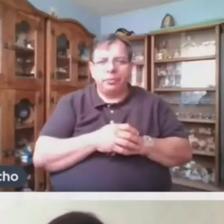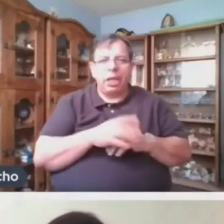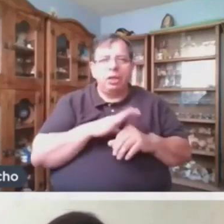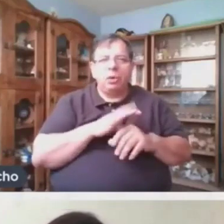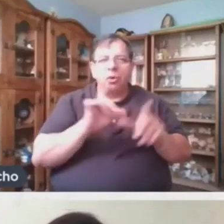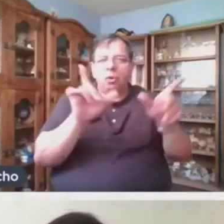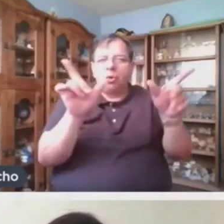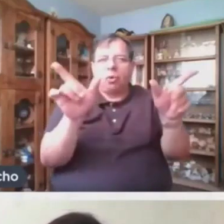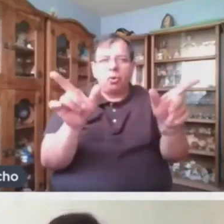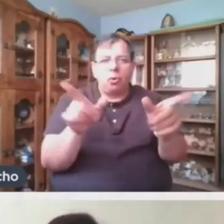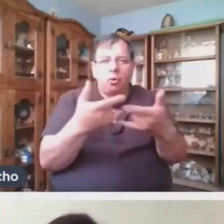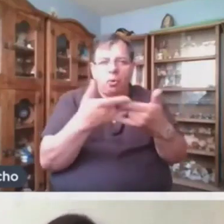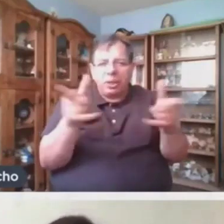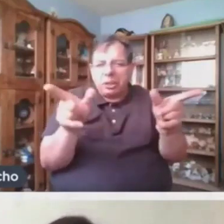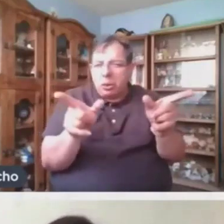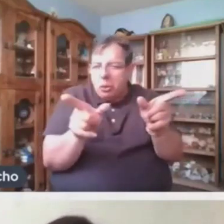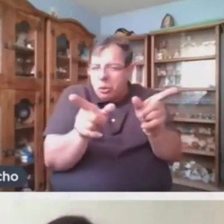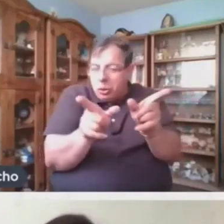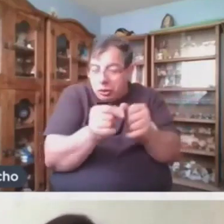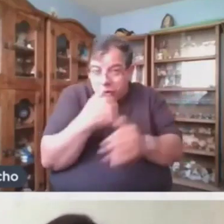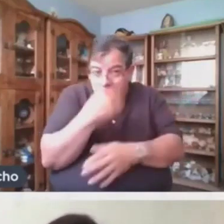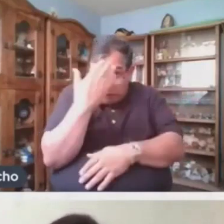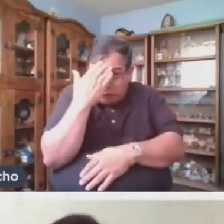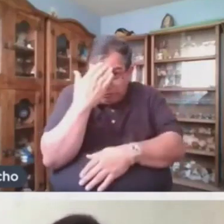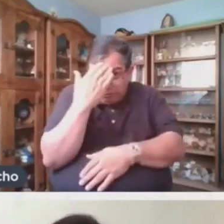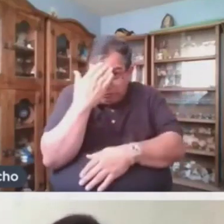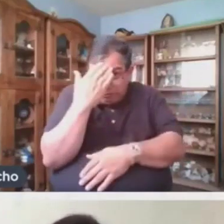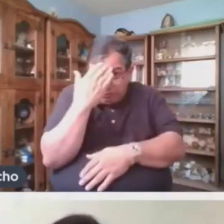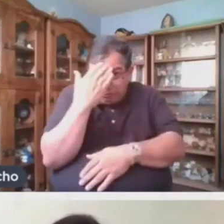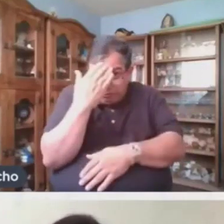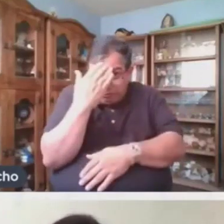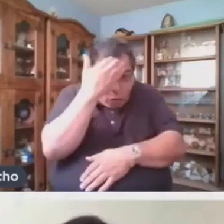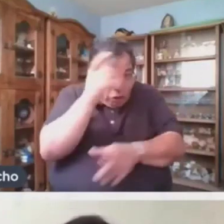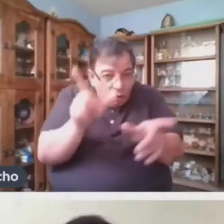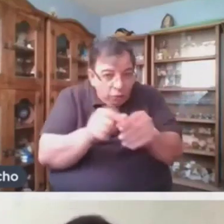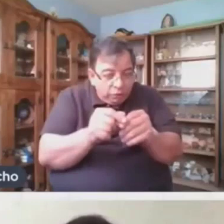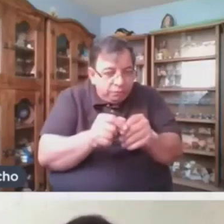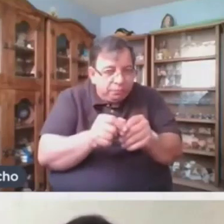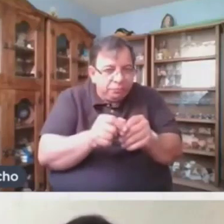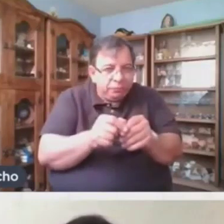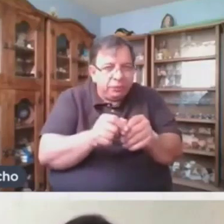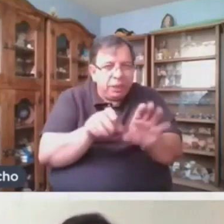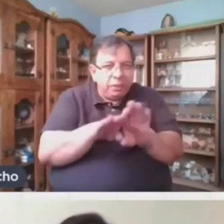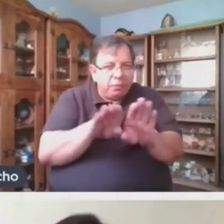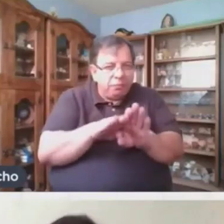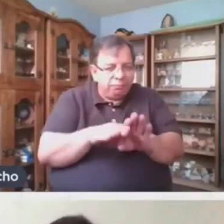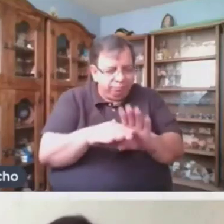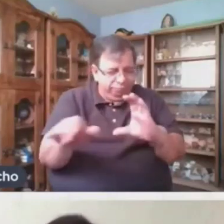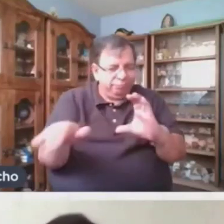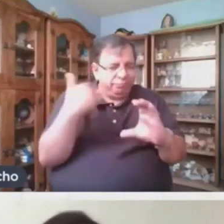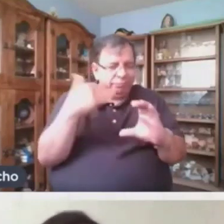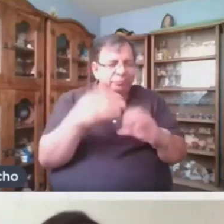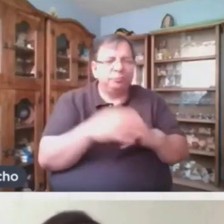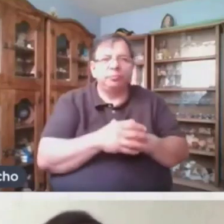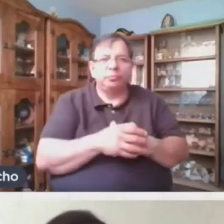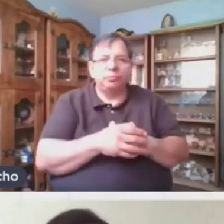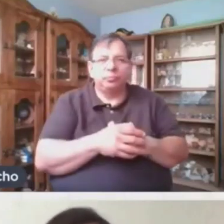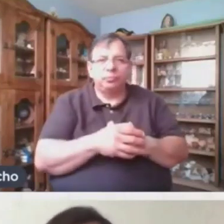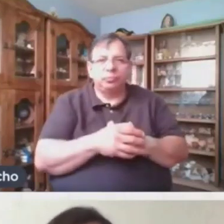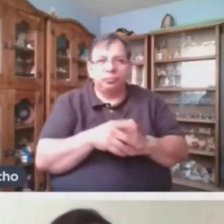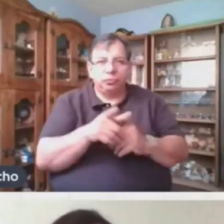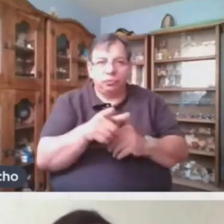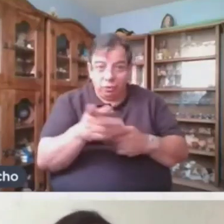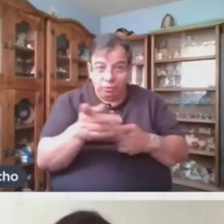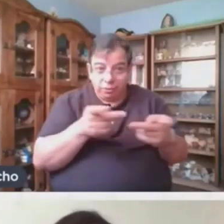Corto Que Yo Conozco No Se Si Nuestros Amigos Conozcan Algún Otro Y Nos Envíen Posteriormente Eh No Se Si